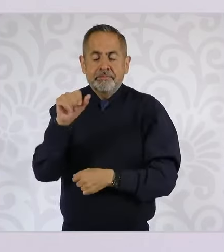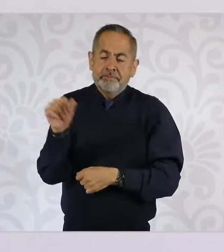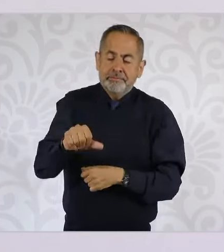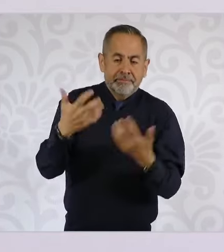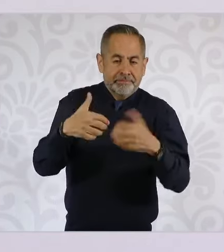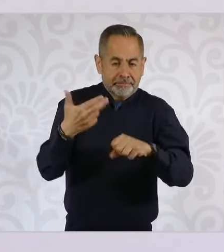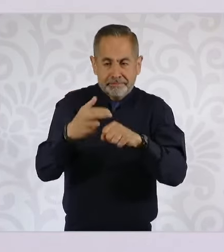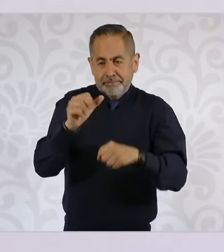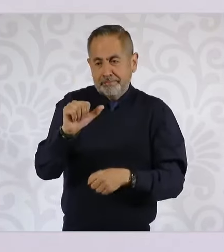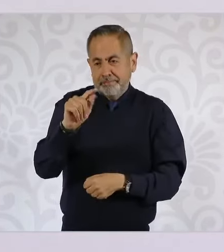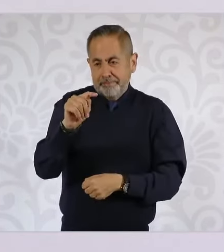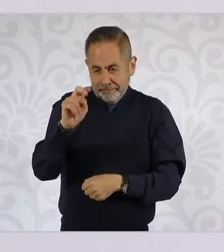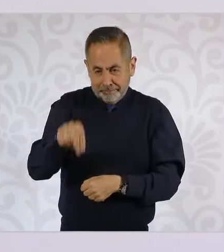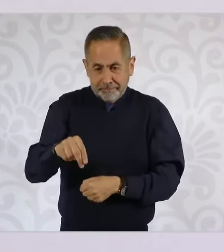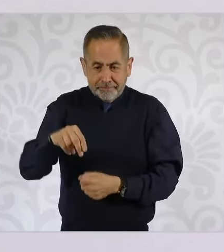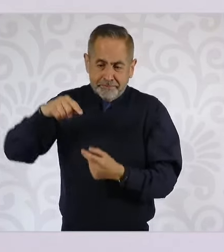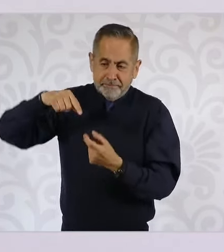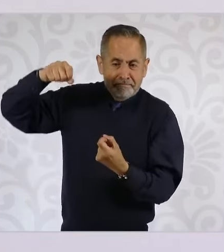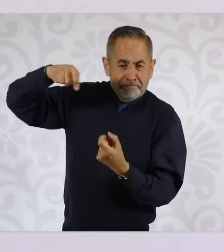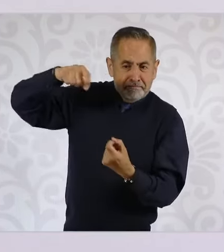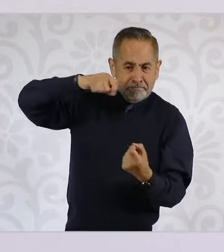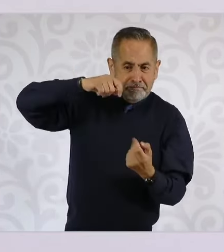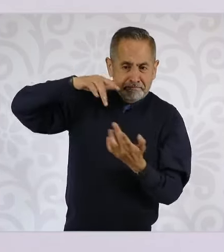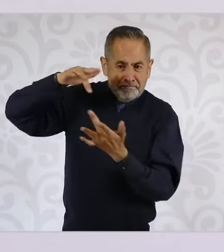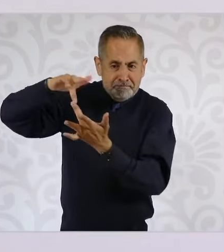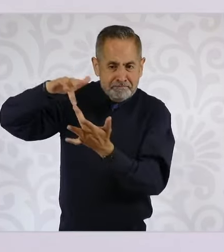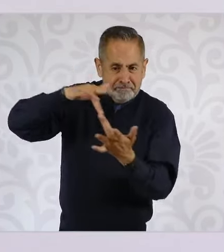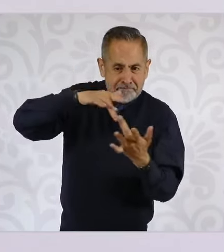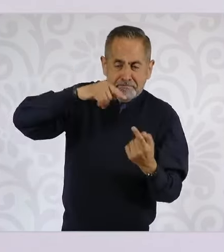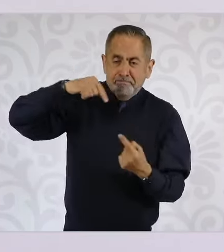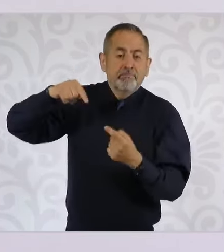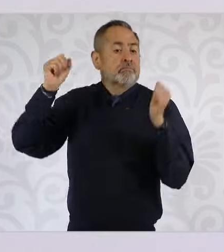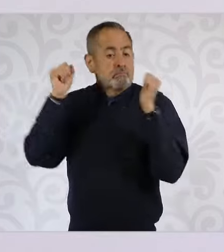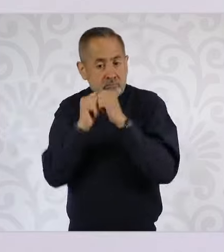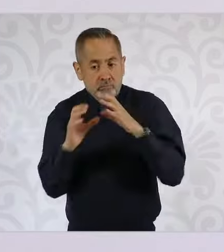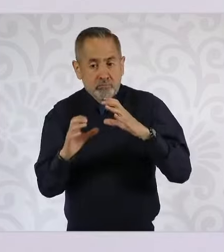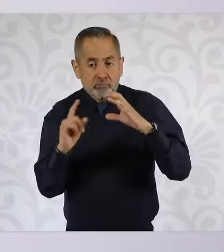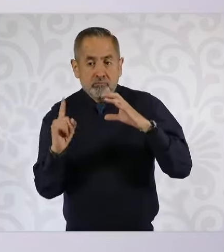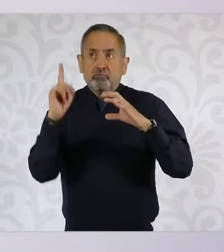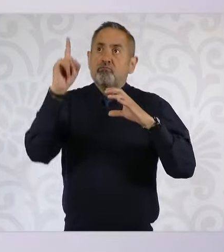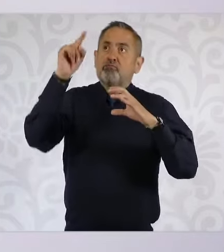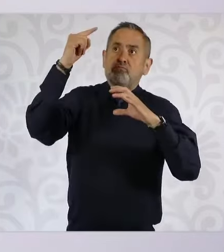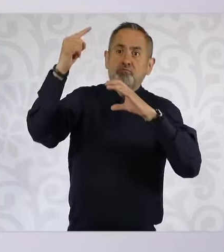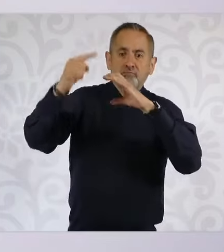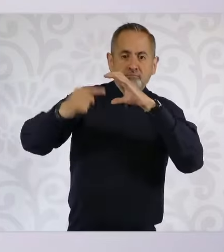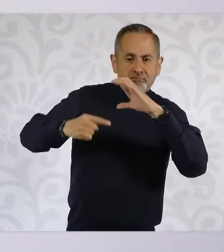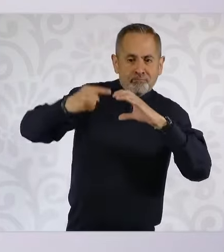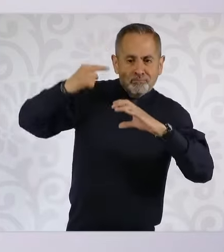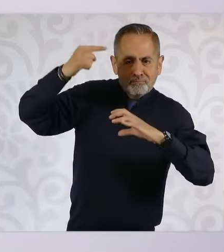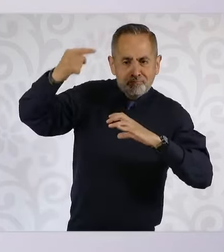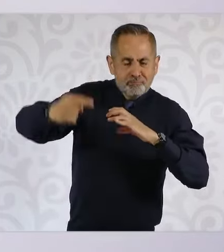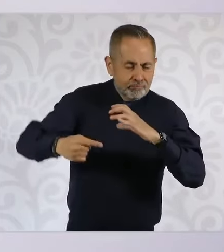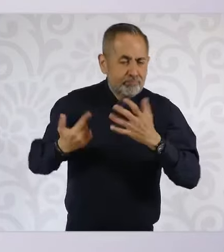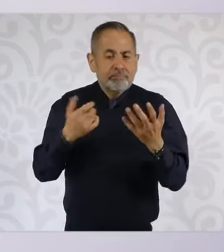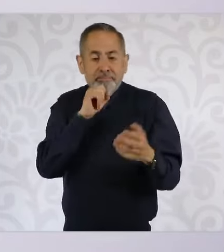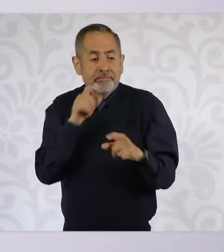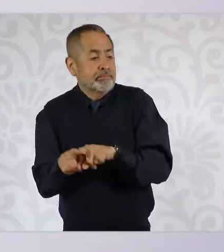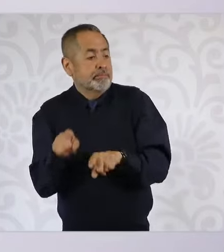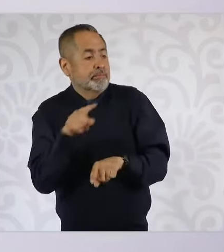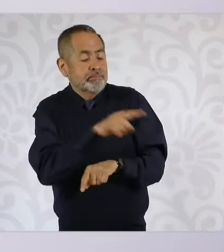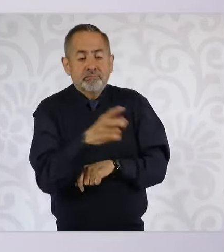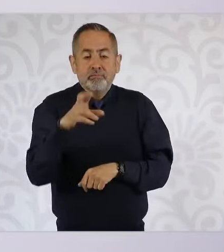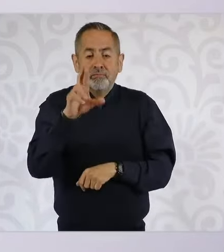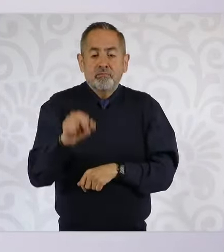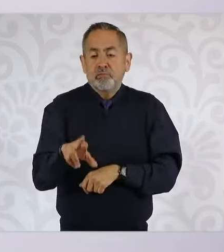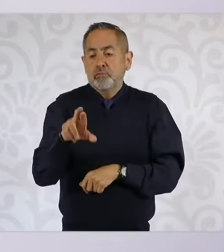ver con satélites. Entonces, eso es por un lado. Y por otro lado estamos trabajando con Rosaura Ruiz, con la doctora